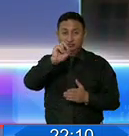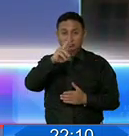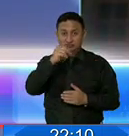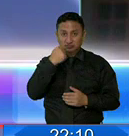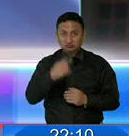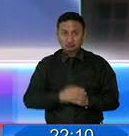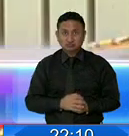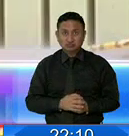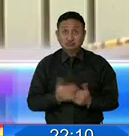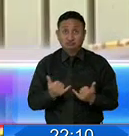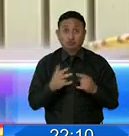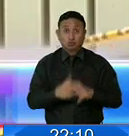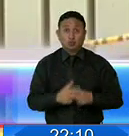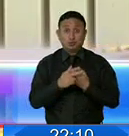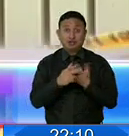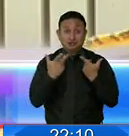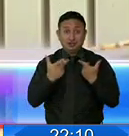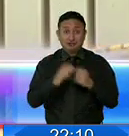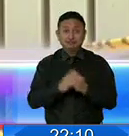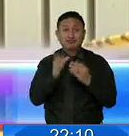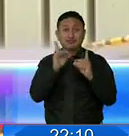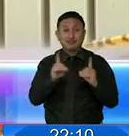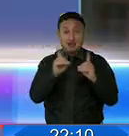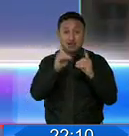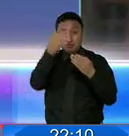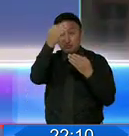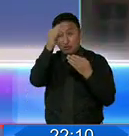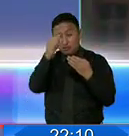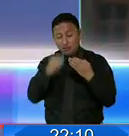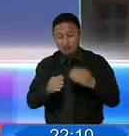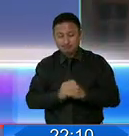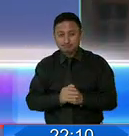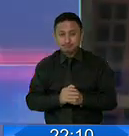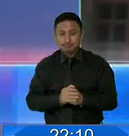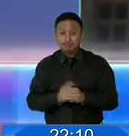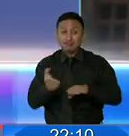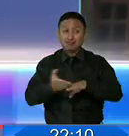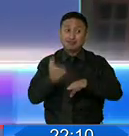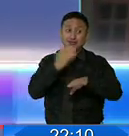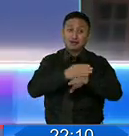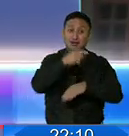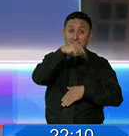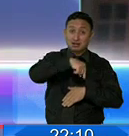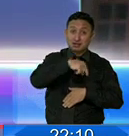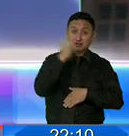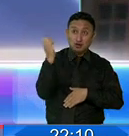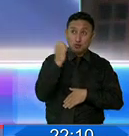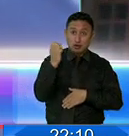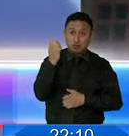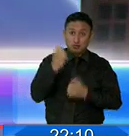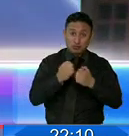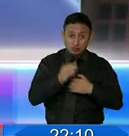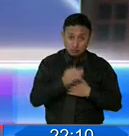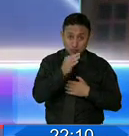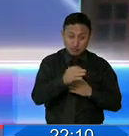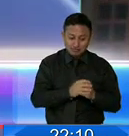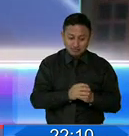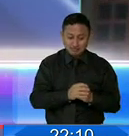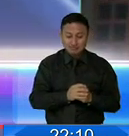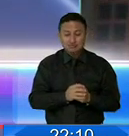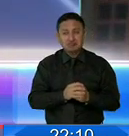Romo, empezará la consolidación de datos. Antes de que llegue esta pandemia al país teníamos 65